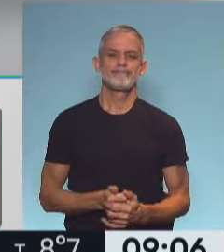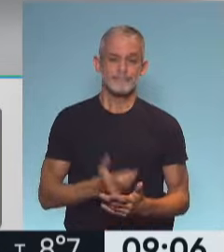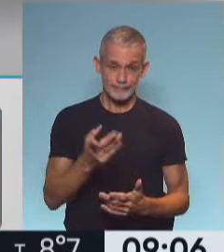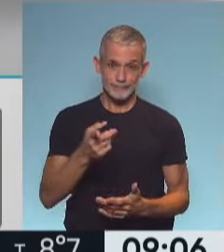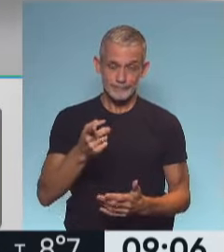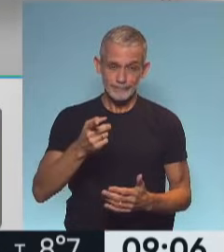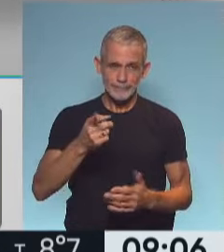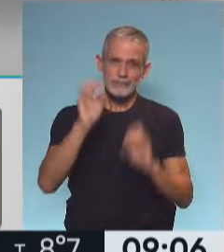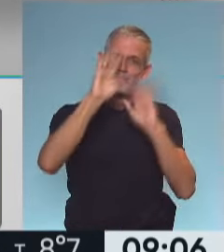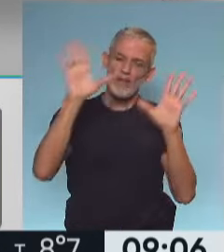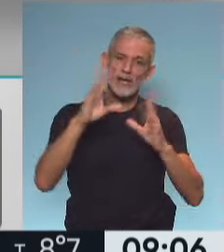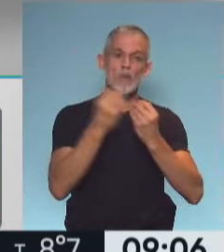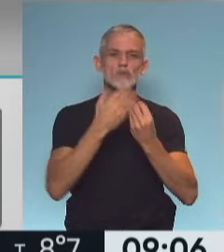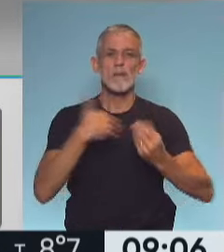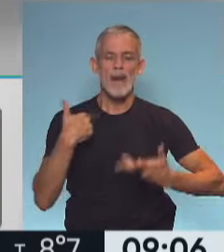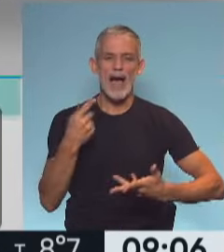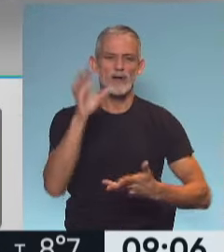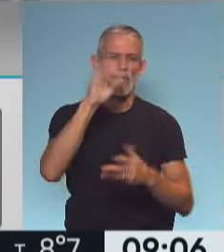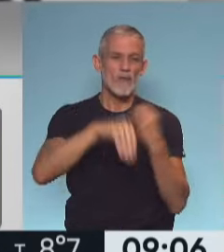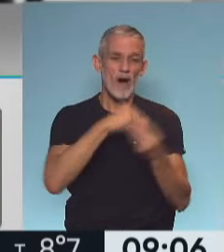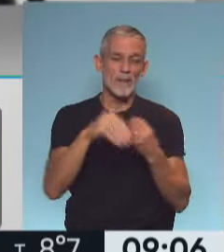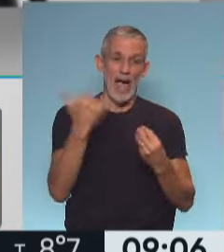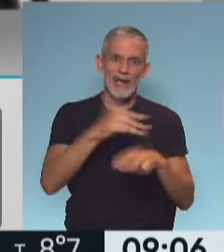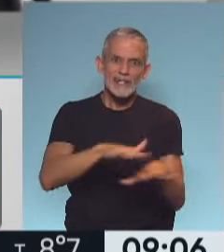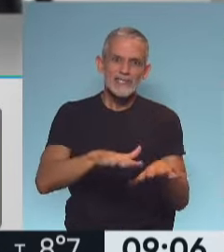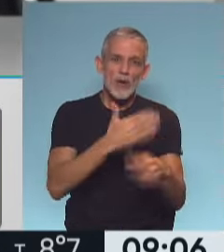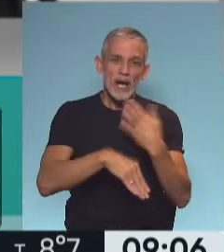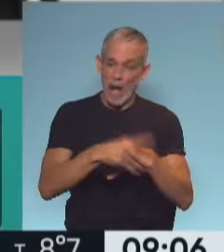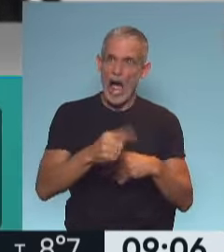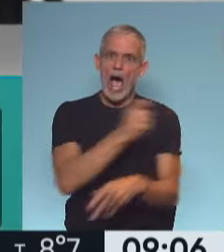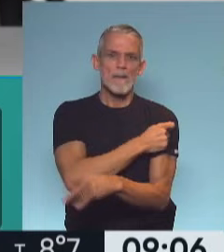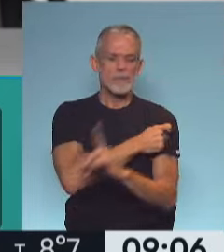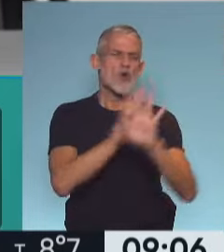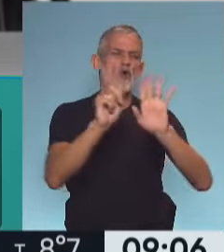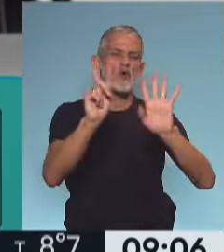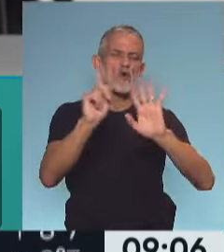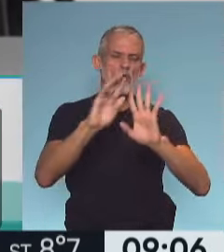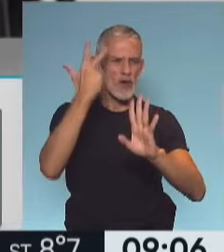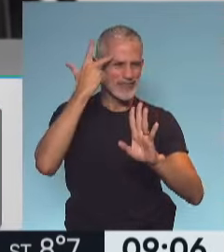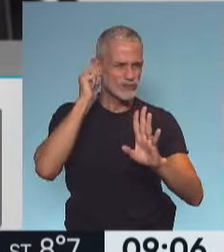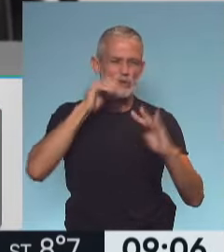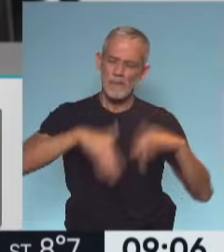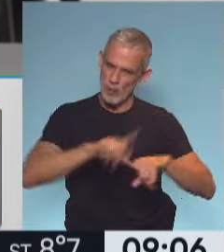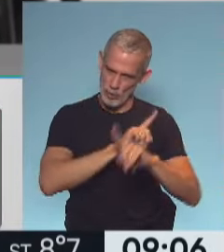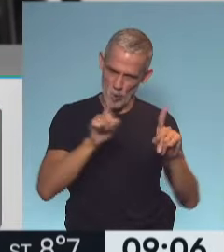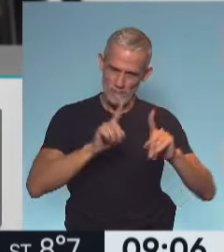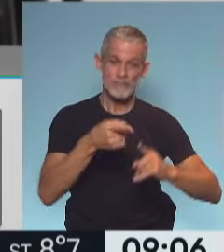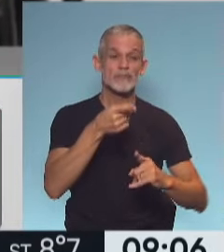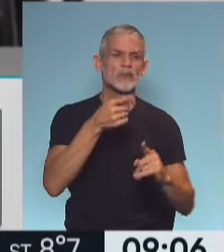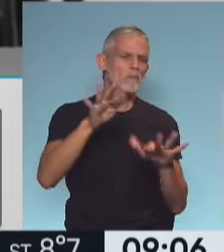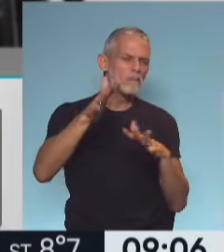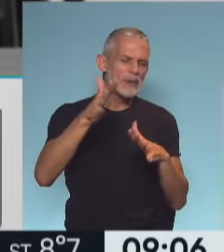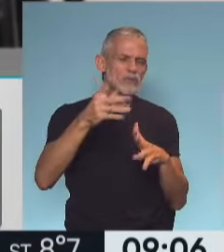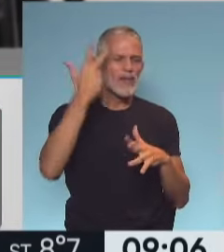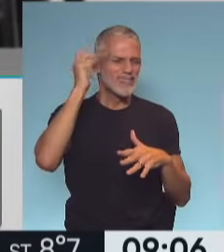Claro, hago esa aclaración porque quizás muchas madres o familias tienen algún niño que quieren esto, pero todavía no está. Más o menos,